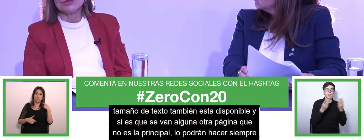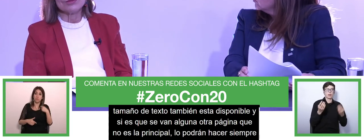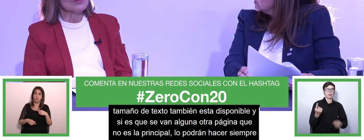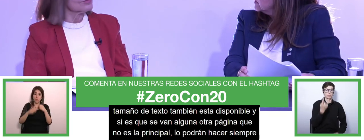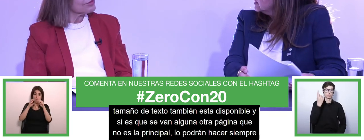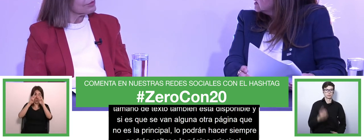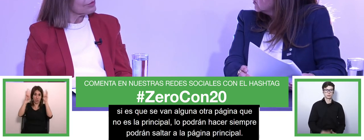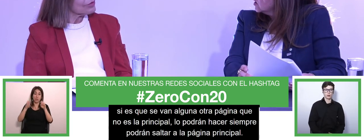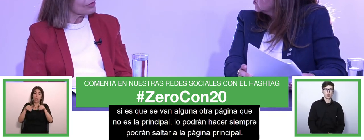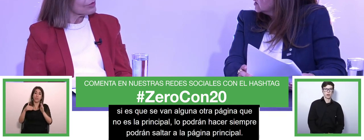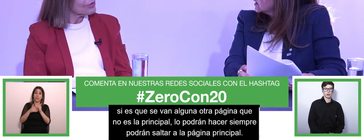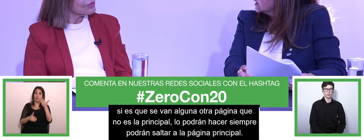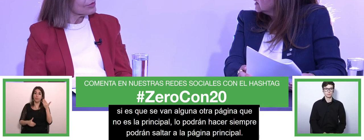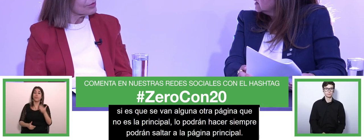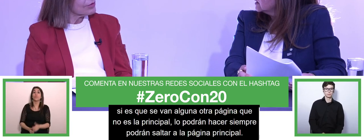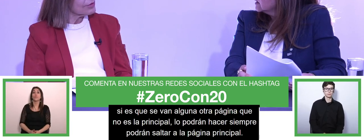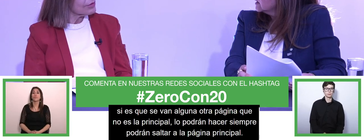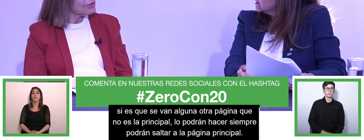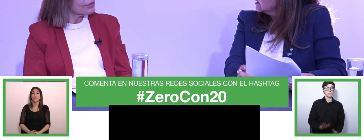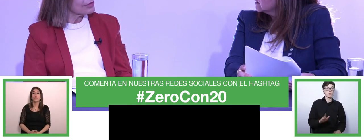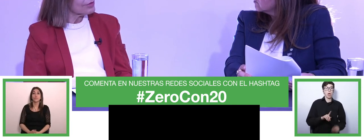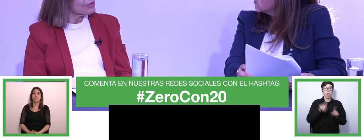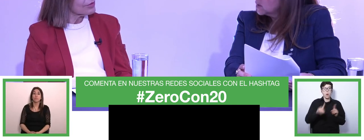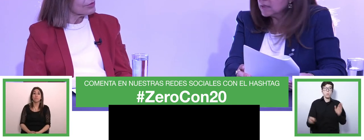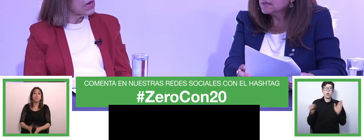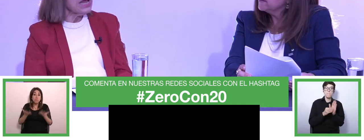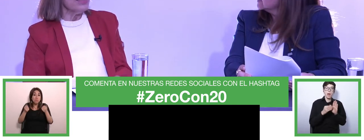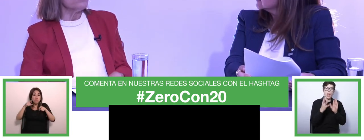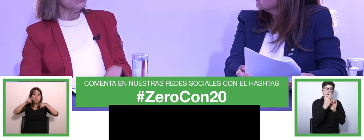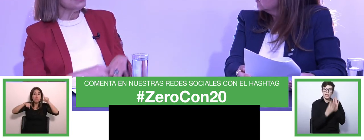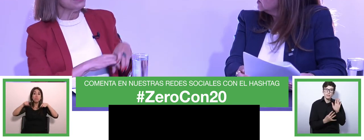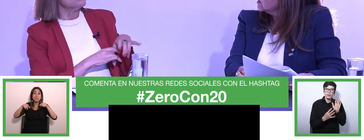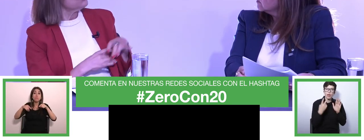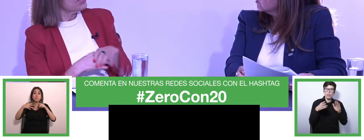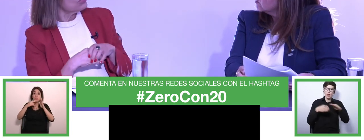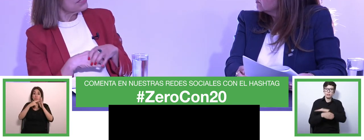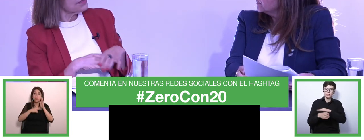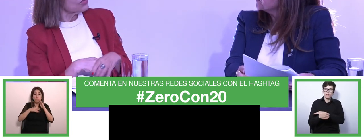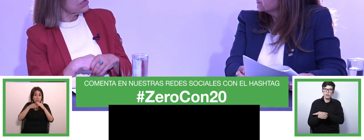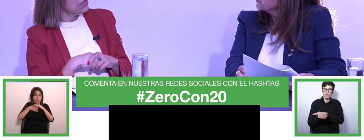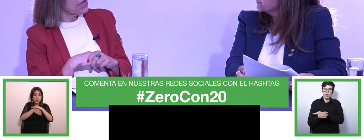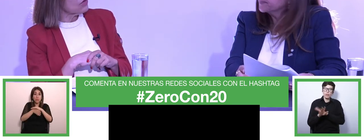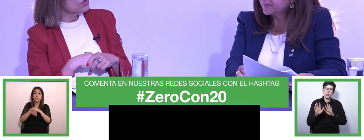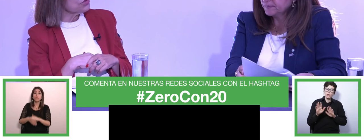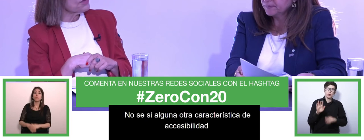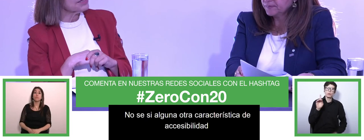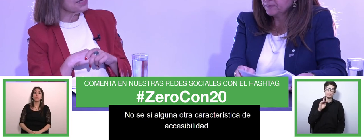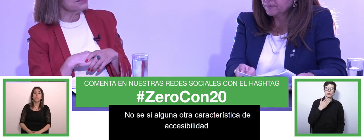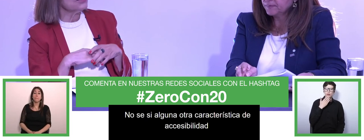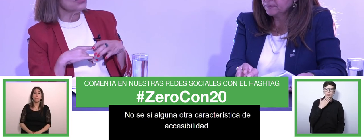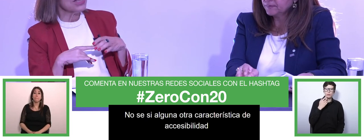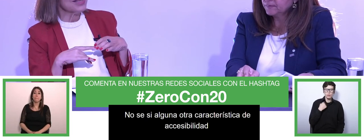no sé si hay alguna otra característica de accesibilidad que se nos escuchándote encuentro